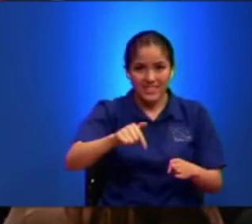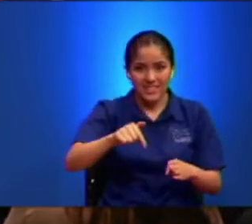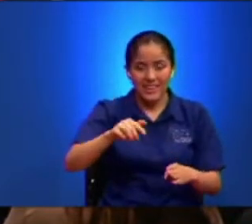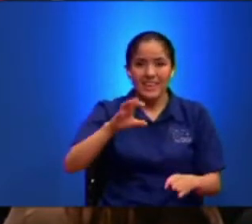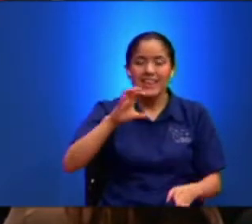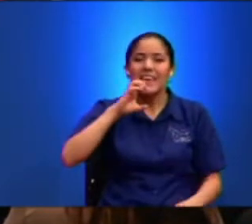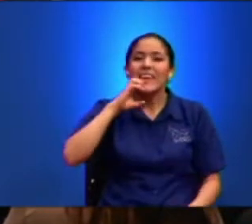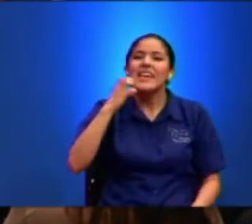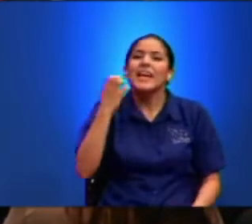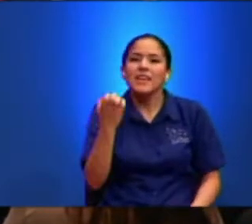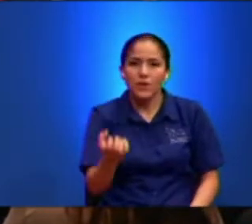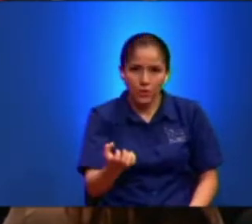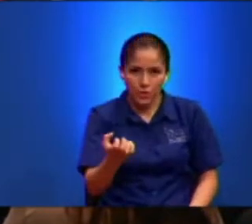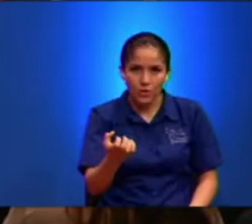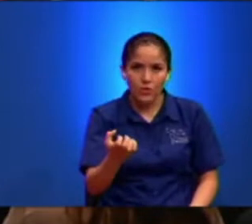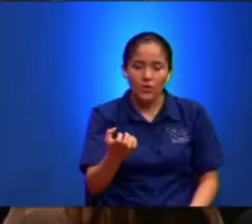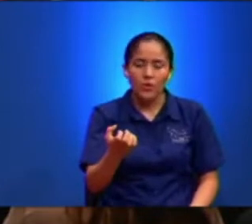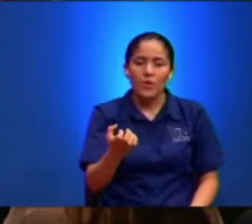Vivía